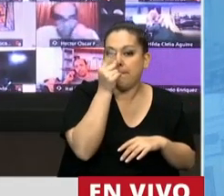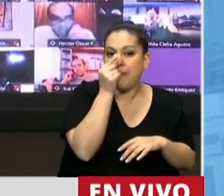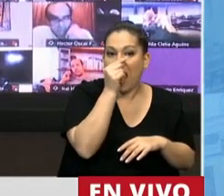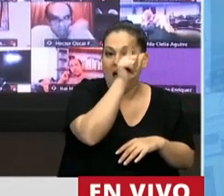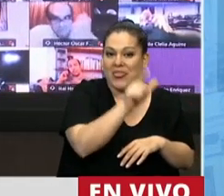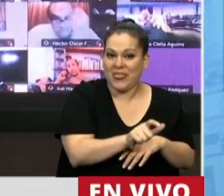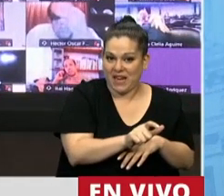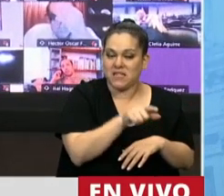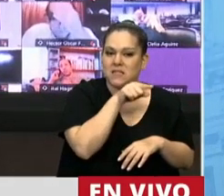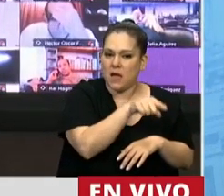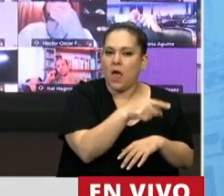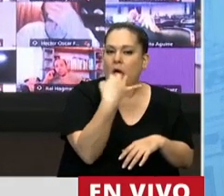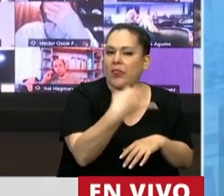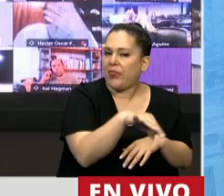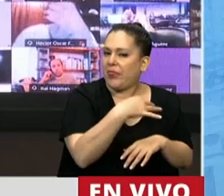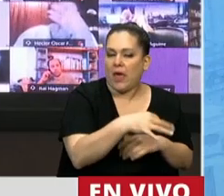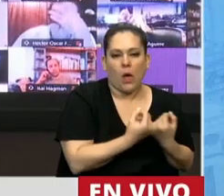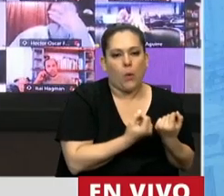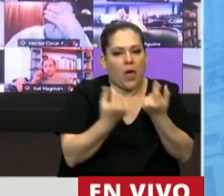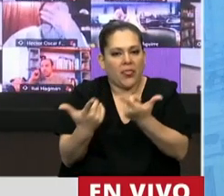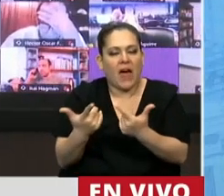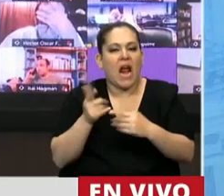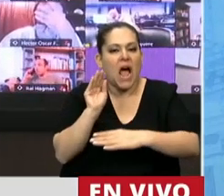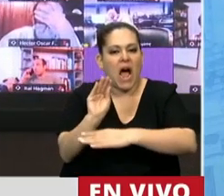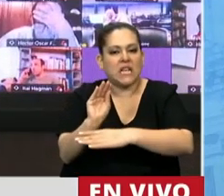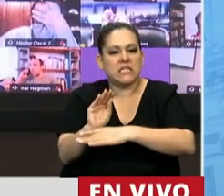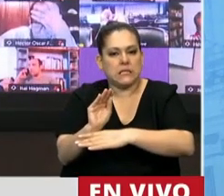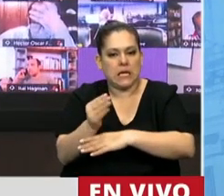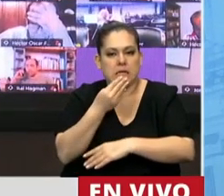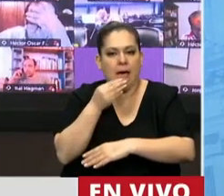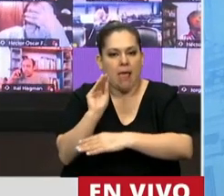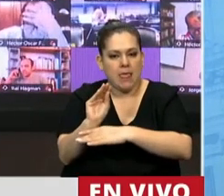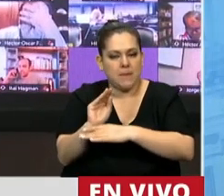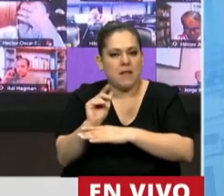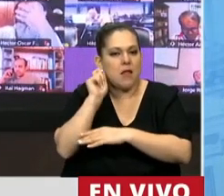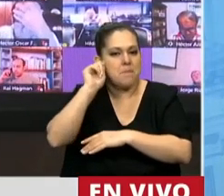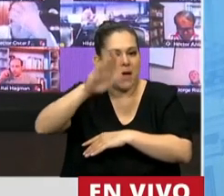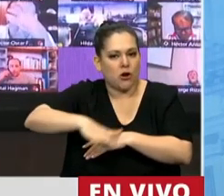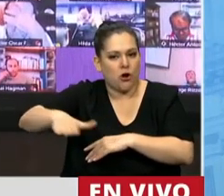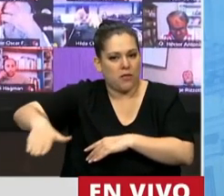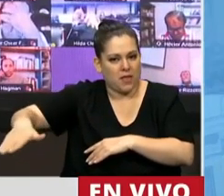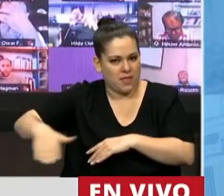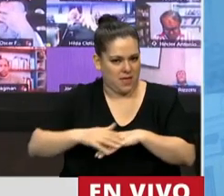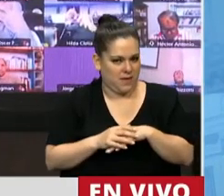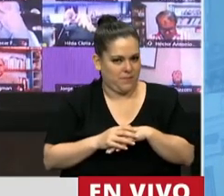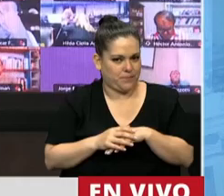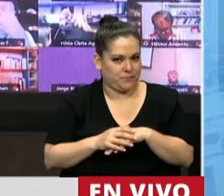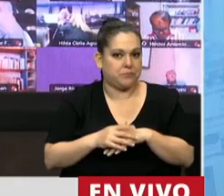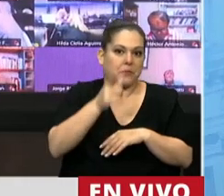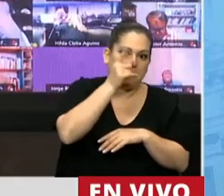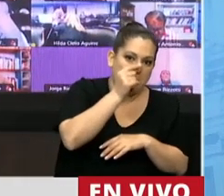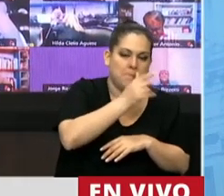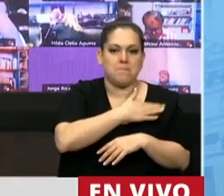y fortuna, están obligados a prestar asistencia alimentaria a sus hijos menores. Ambos progenitores,